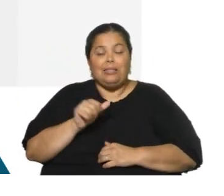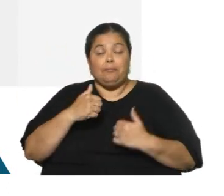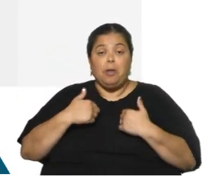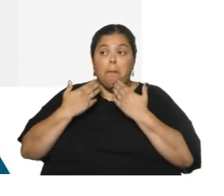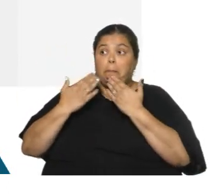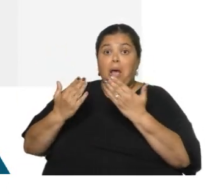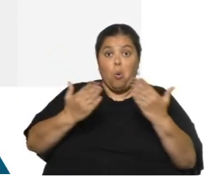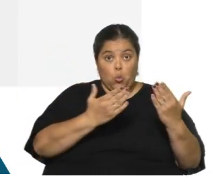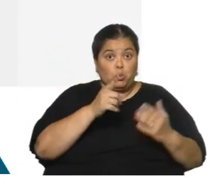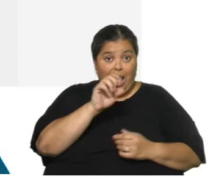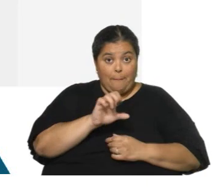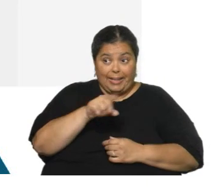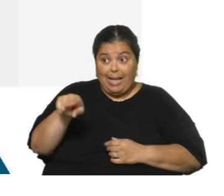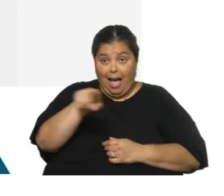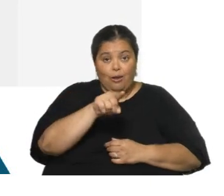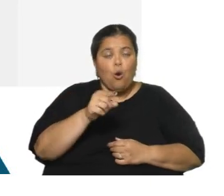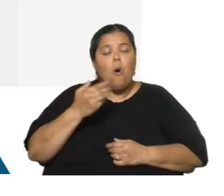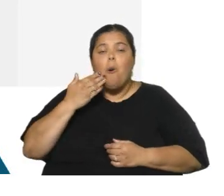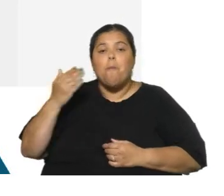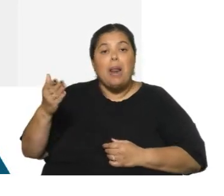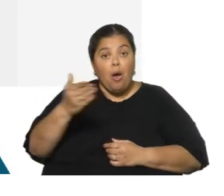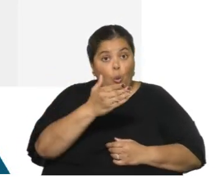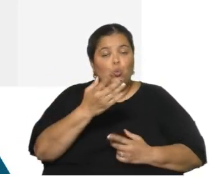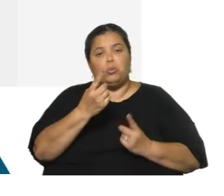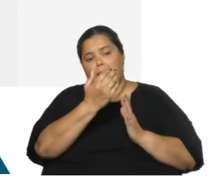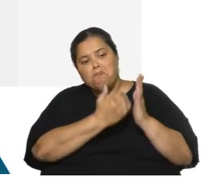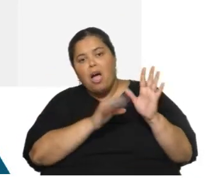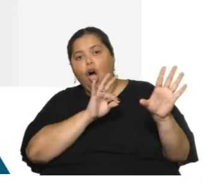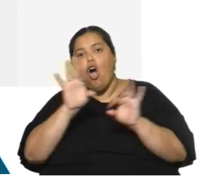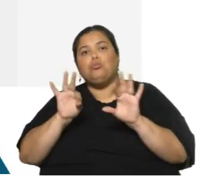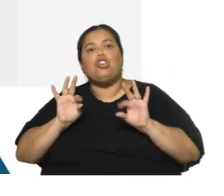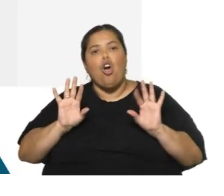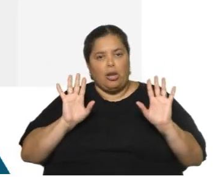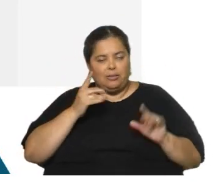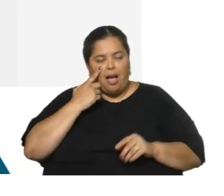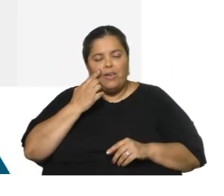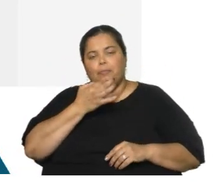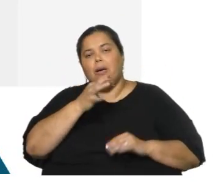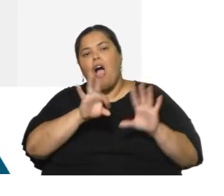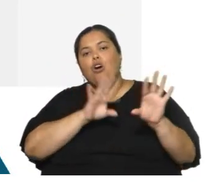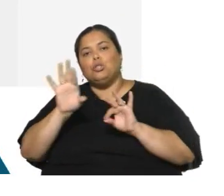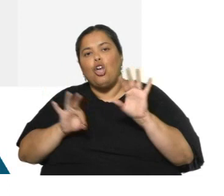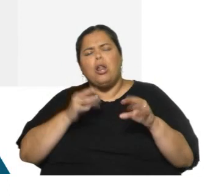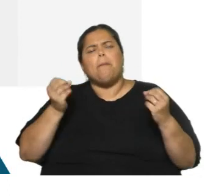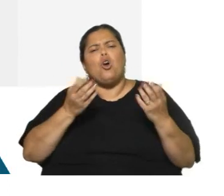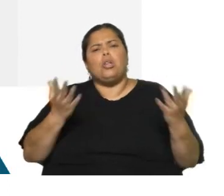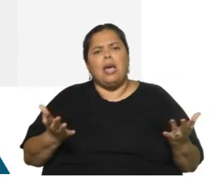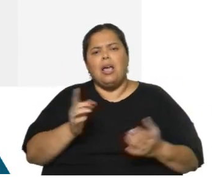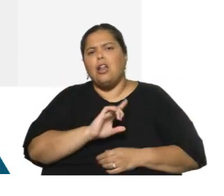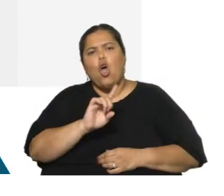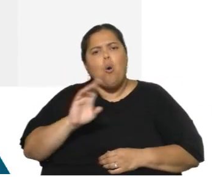esto es interesante, los empresarios, entre una lista de opciones que se plantean de por qué no